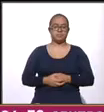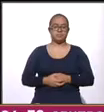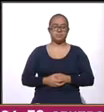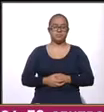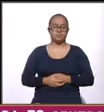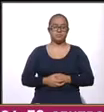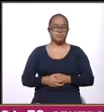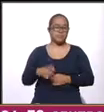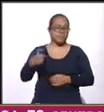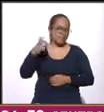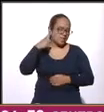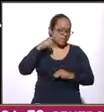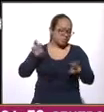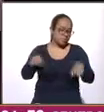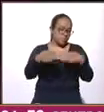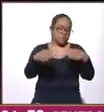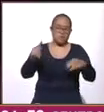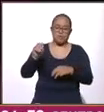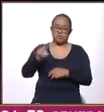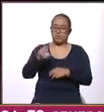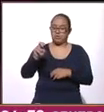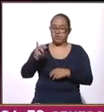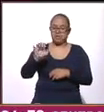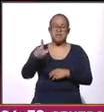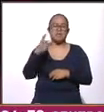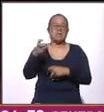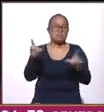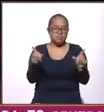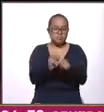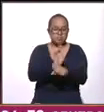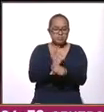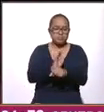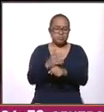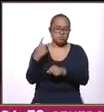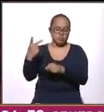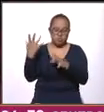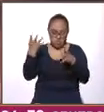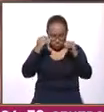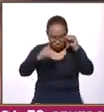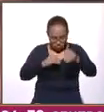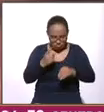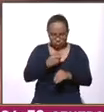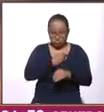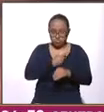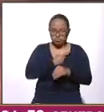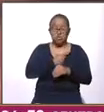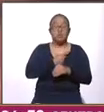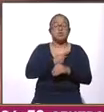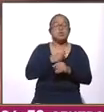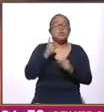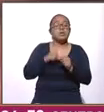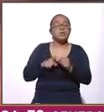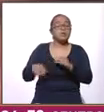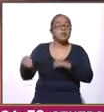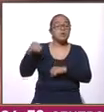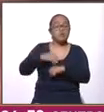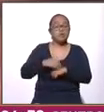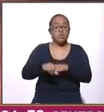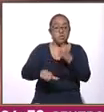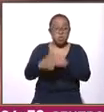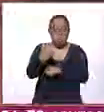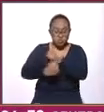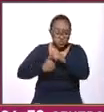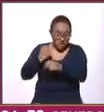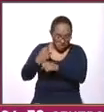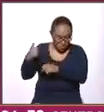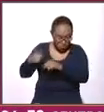La Melodía Torrencial es el título de su cortometraje de producción independiente que implicó ni más ni menos 11 años de